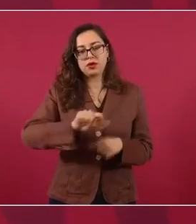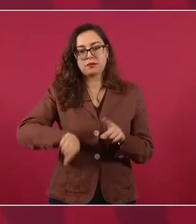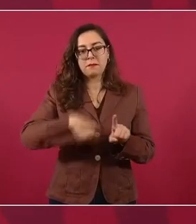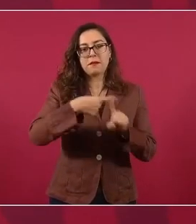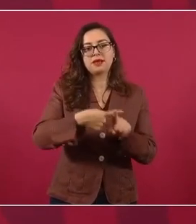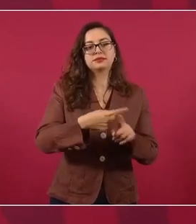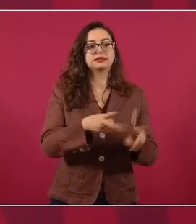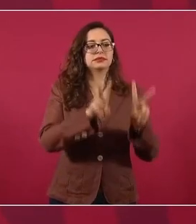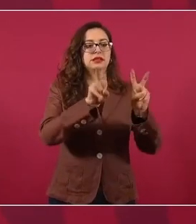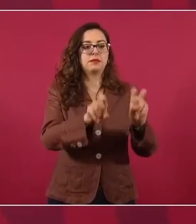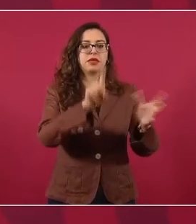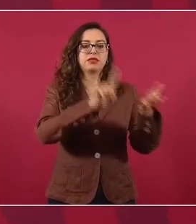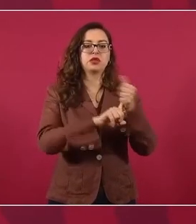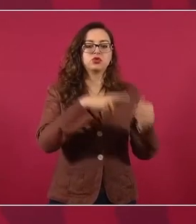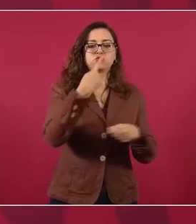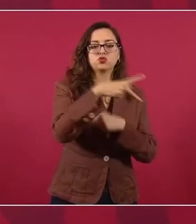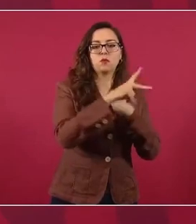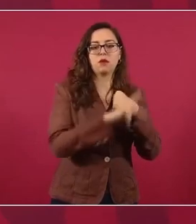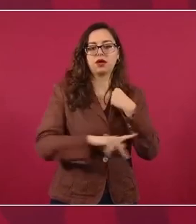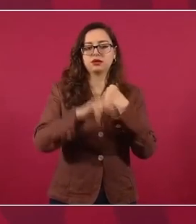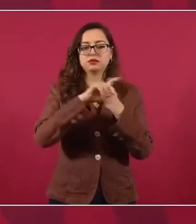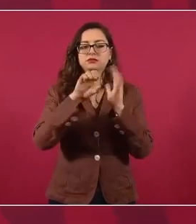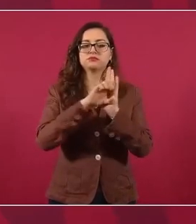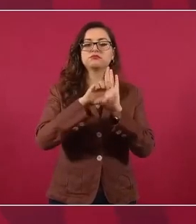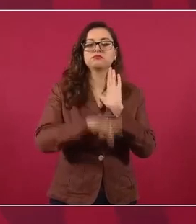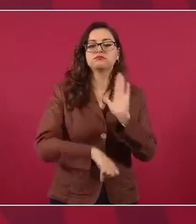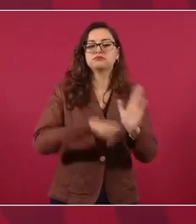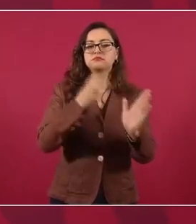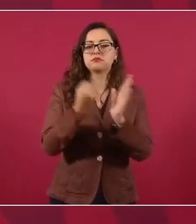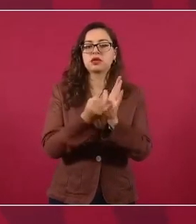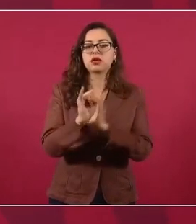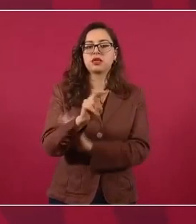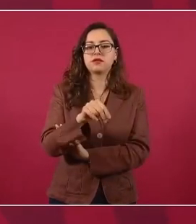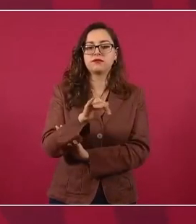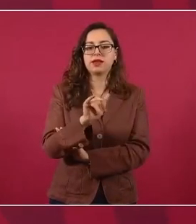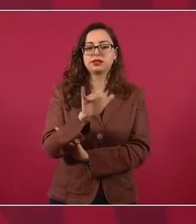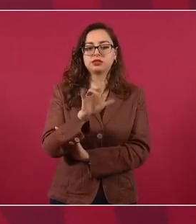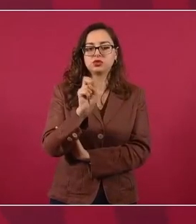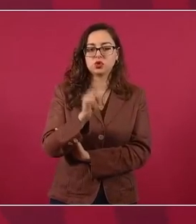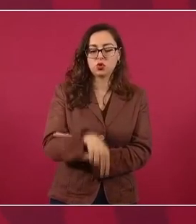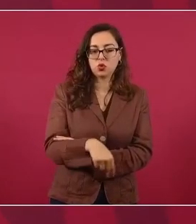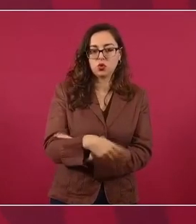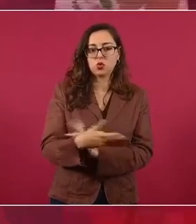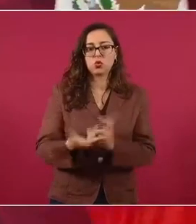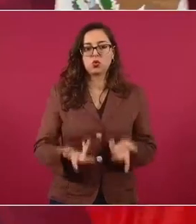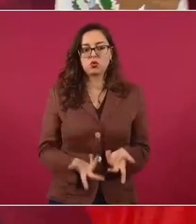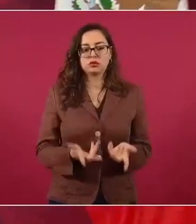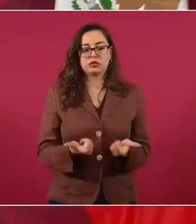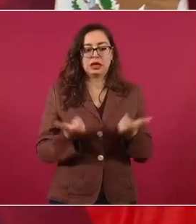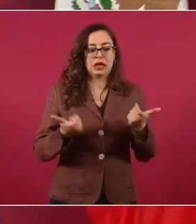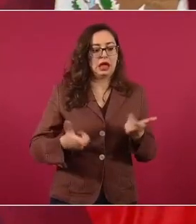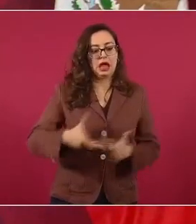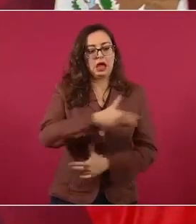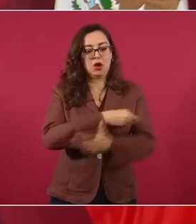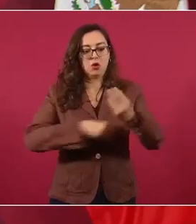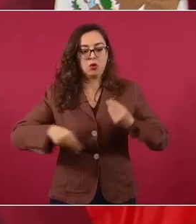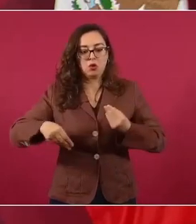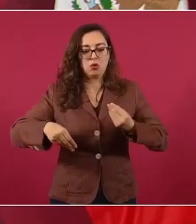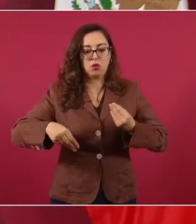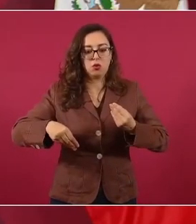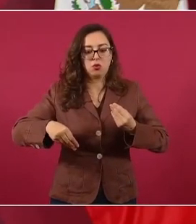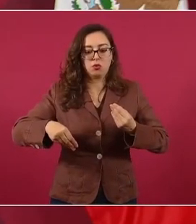si va a haber recesión o no va haber recesión